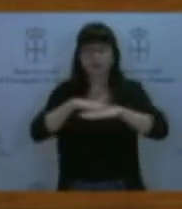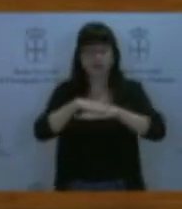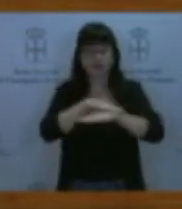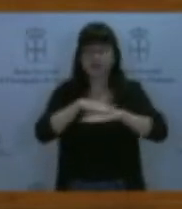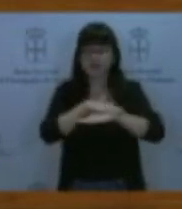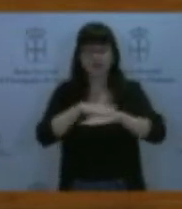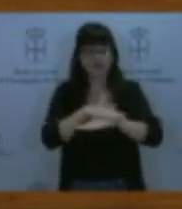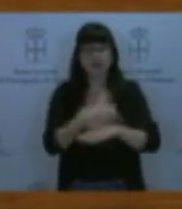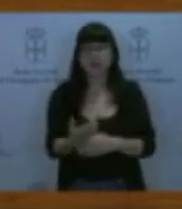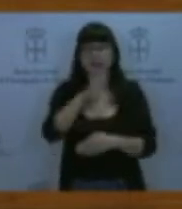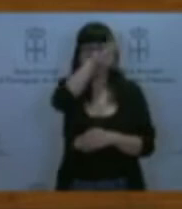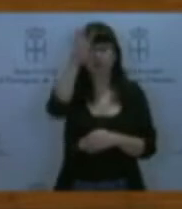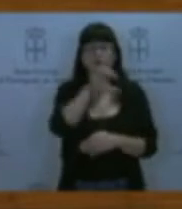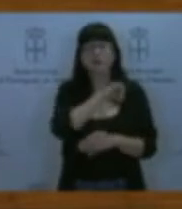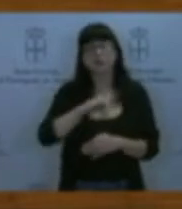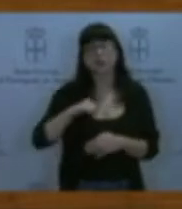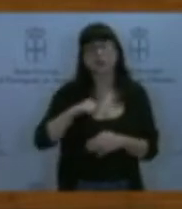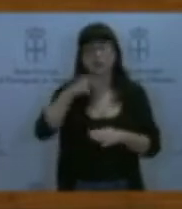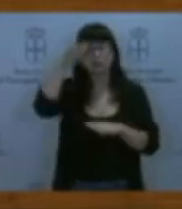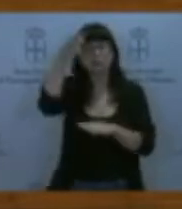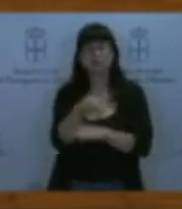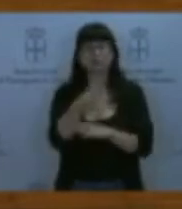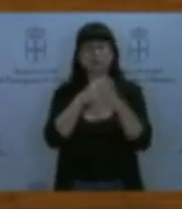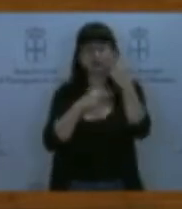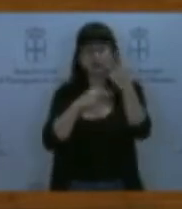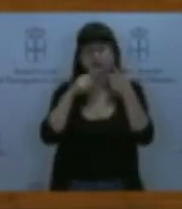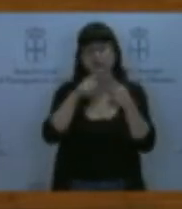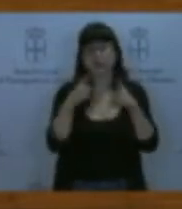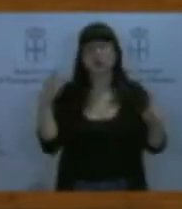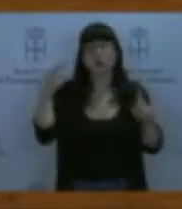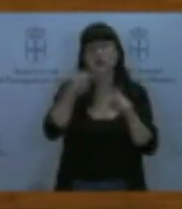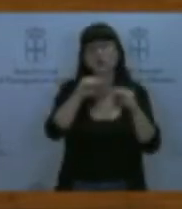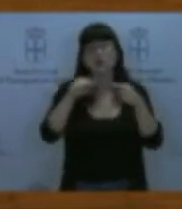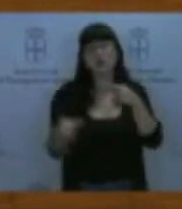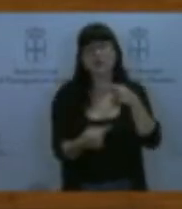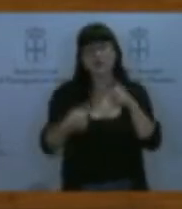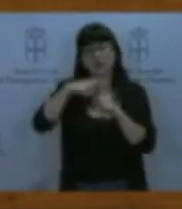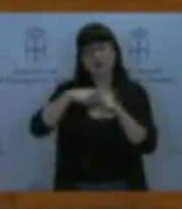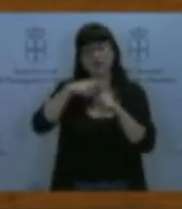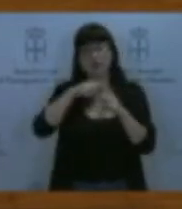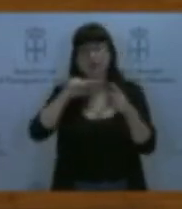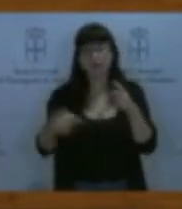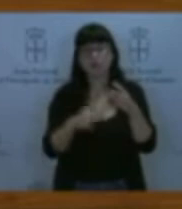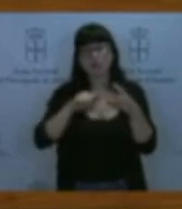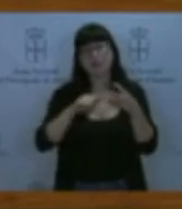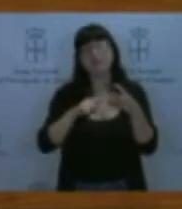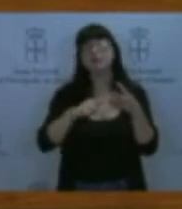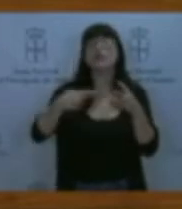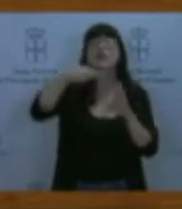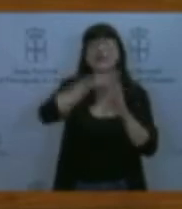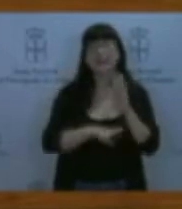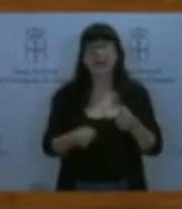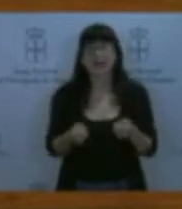económicas. Objetivo de déficit, nivel de endeudamiento y regla de gasto variable esta última que el Principado de Asturias ha incumplido en el año